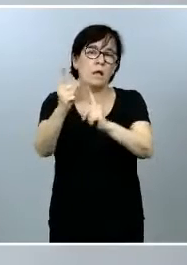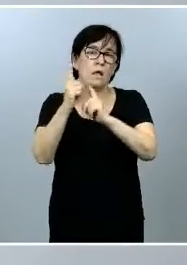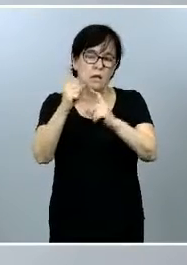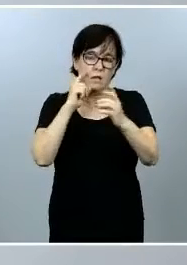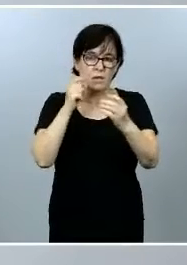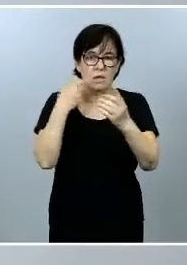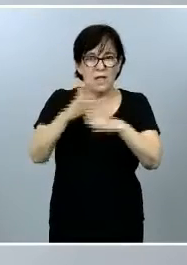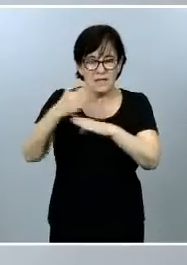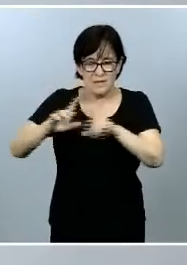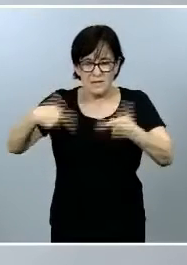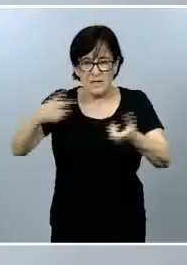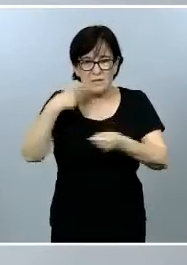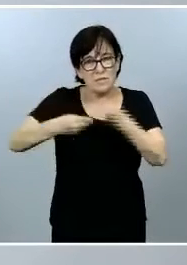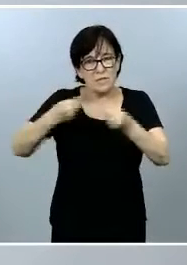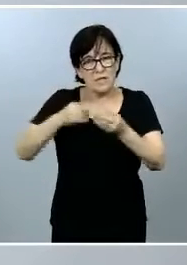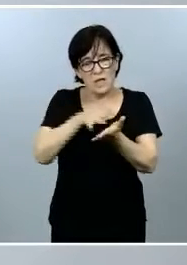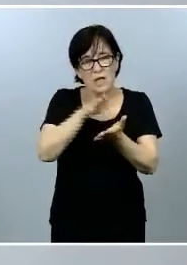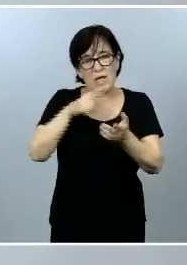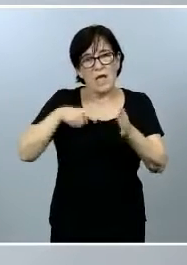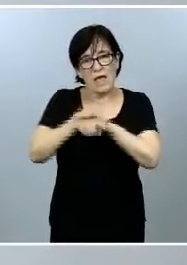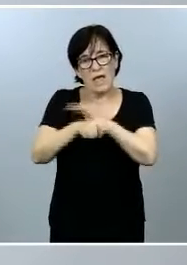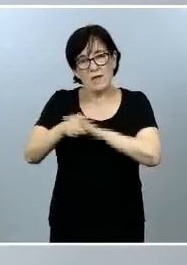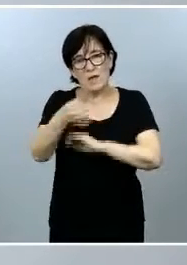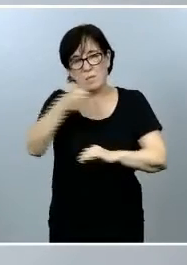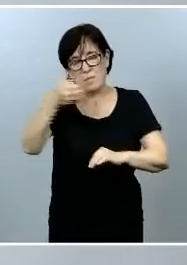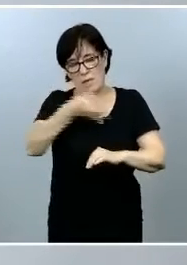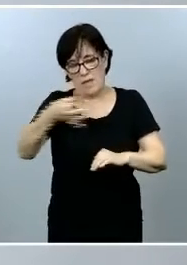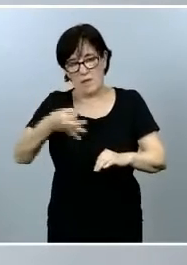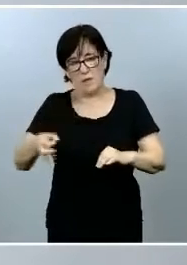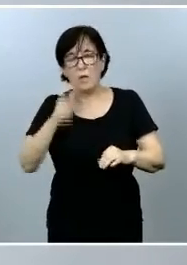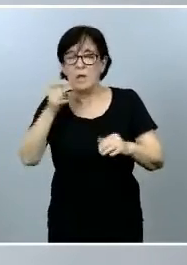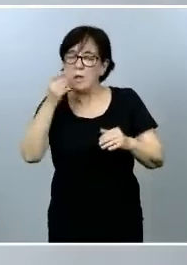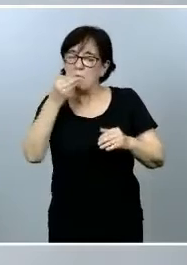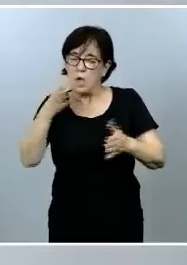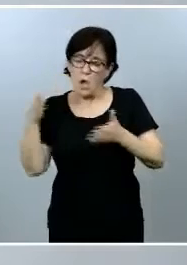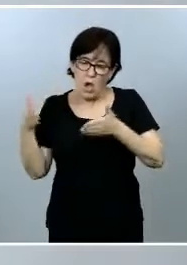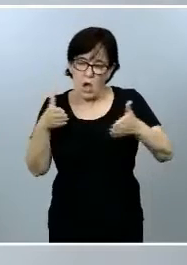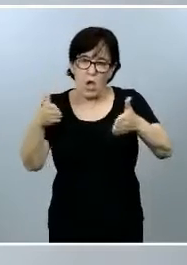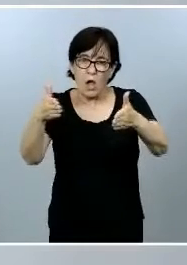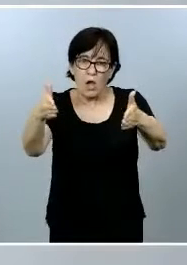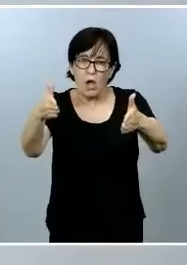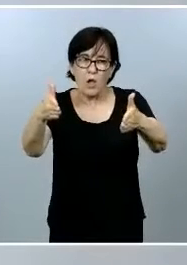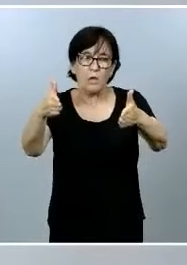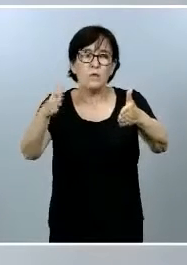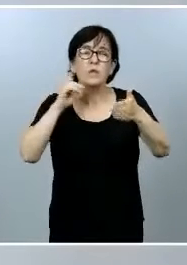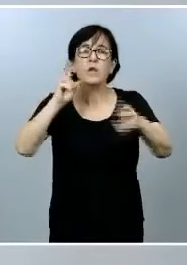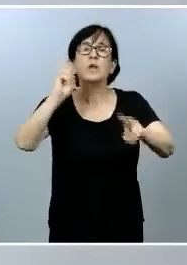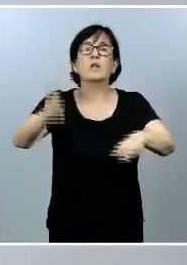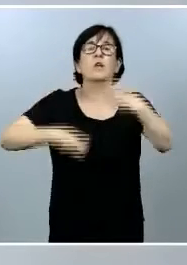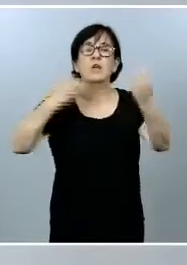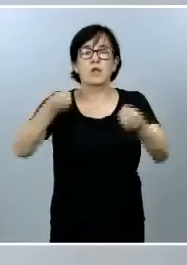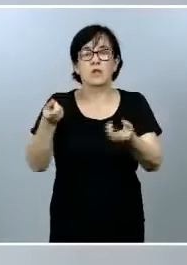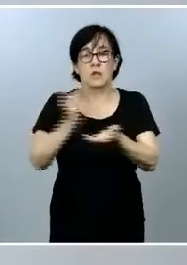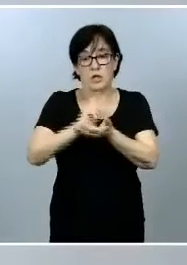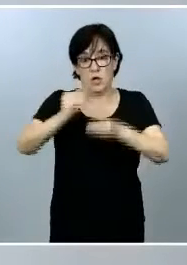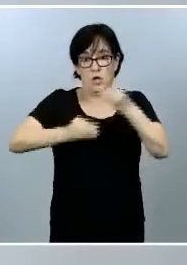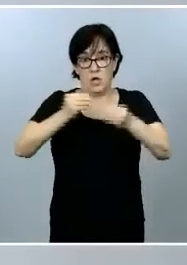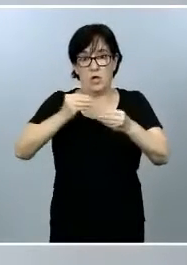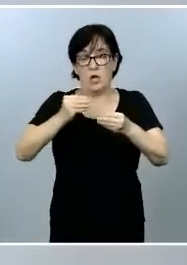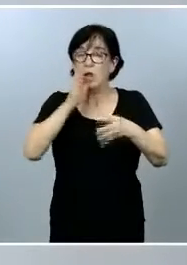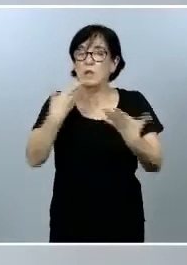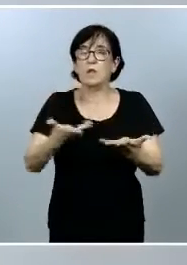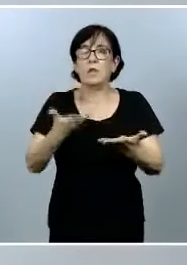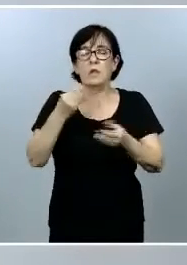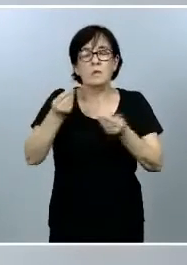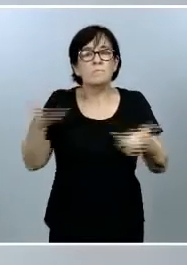gestión más adecuada de los mismos, en una mejor orientación a la reutilización y el reciclado, e impulsando y